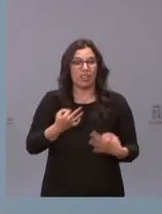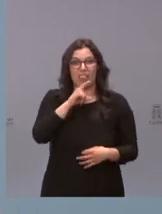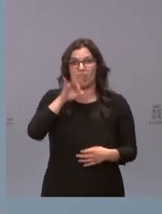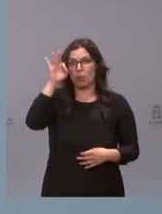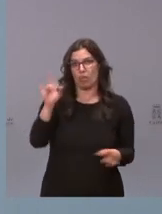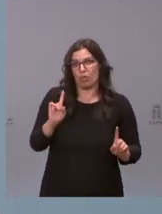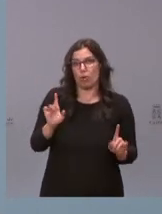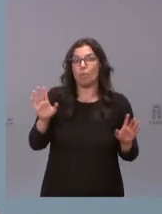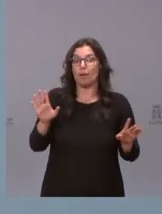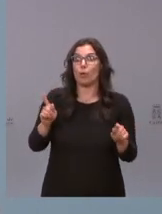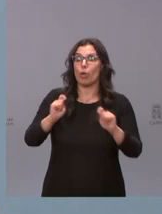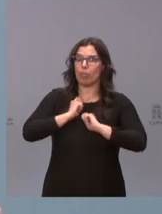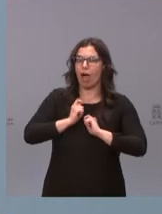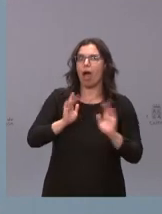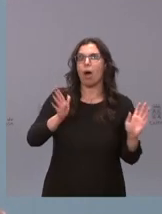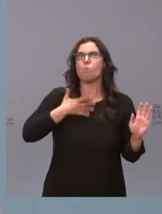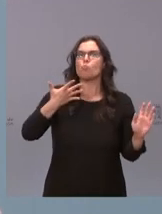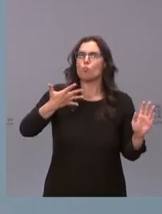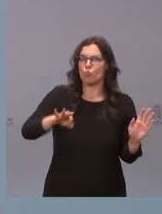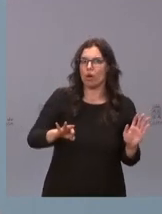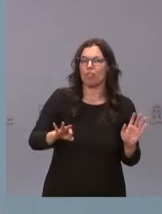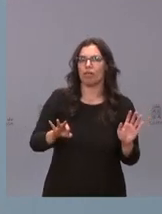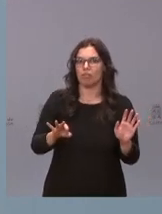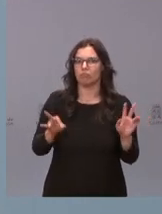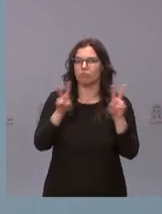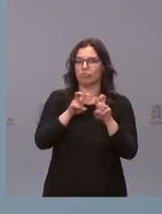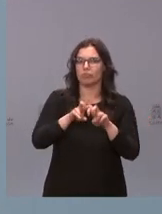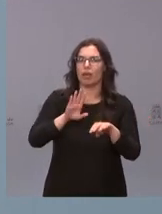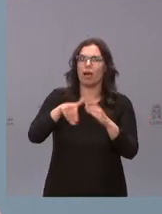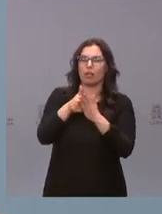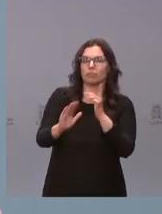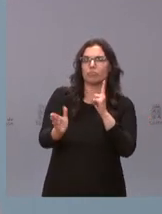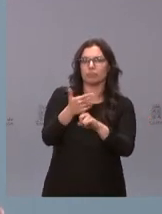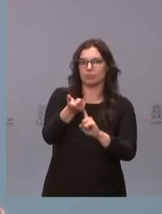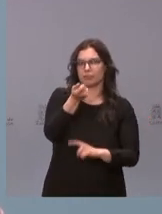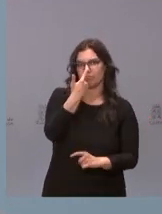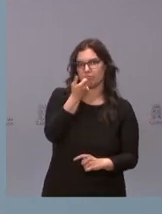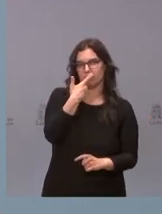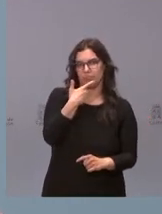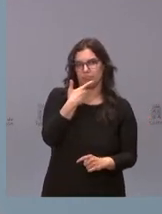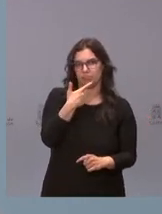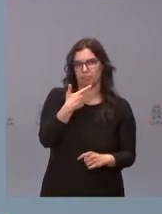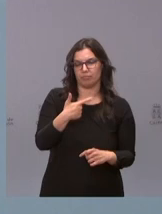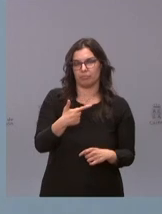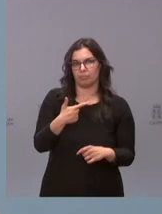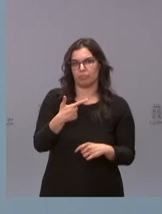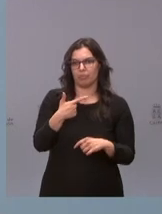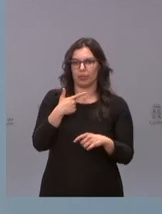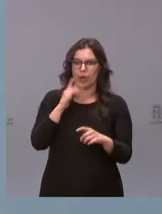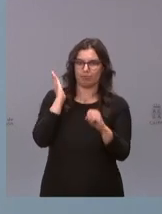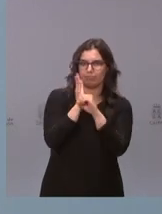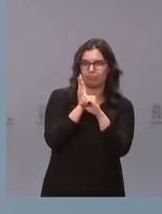pero posible encontrar fármacos que puedan tener una actividad